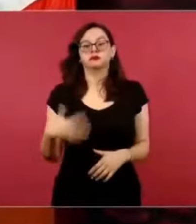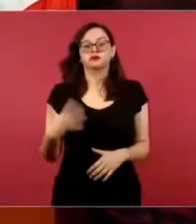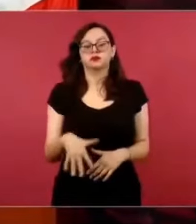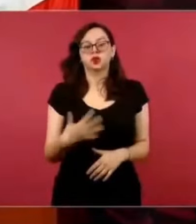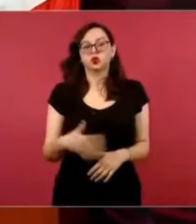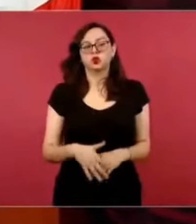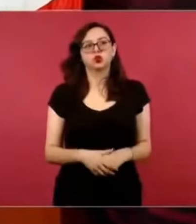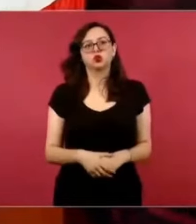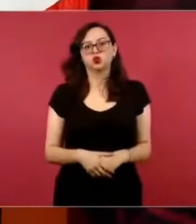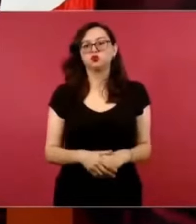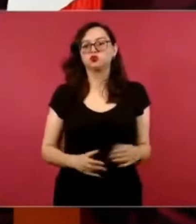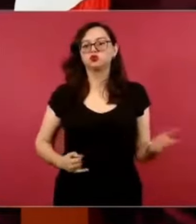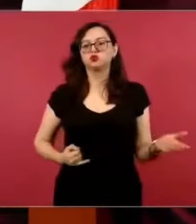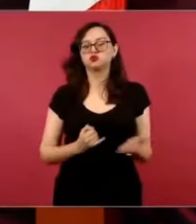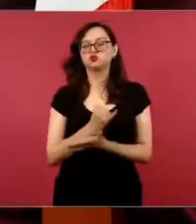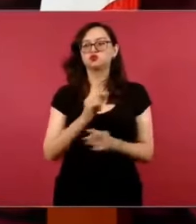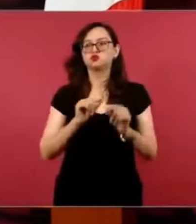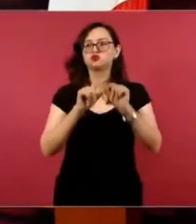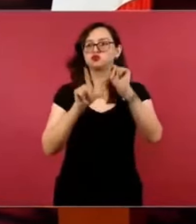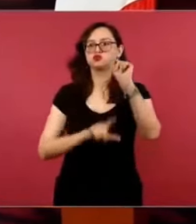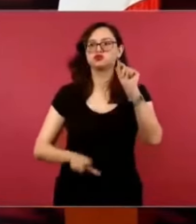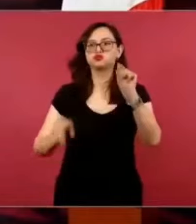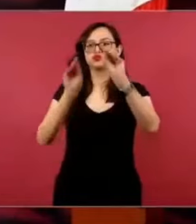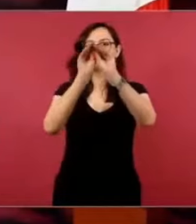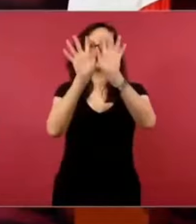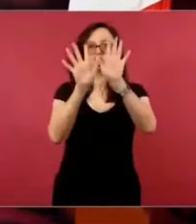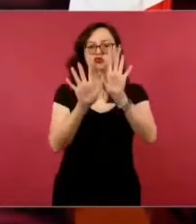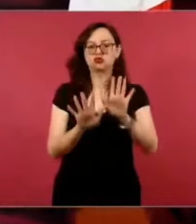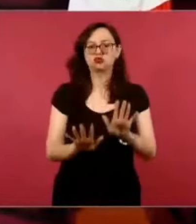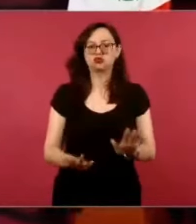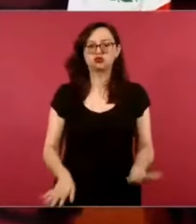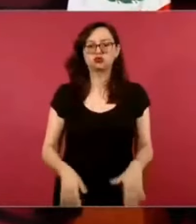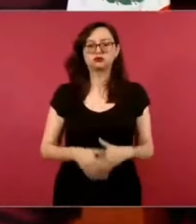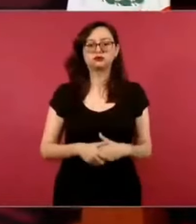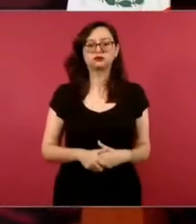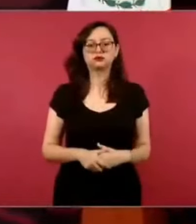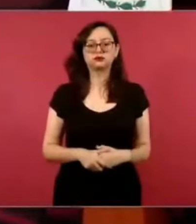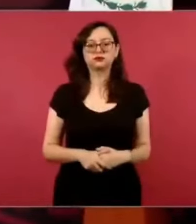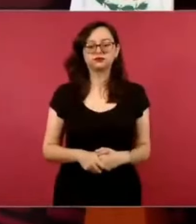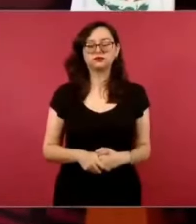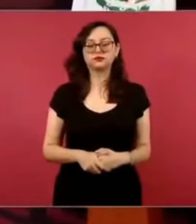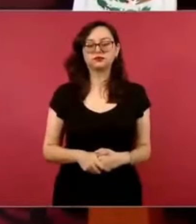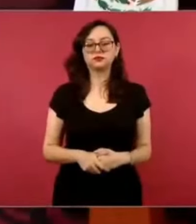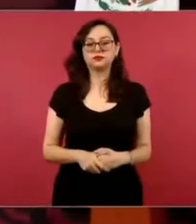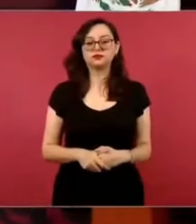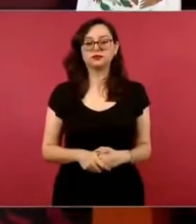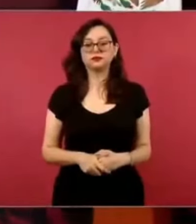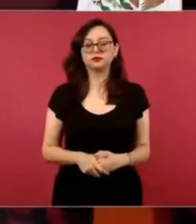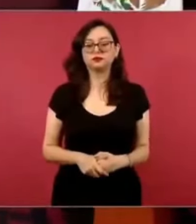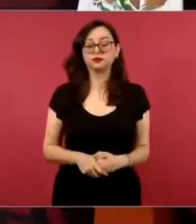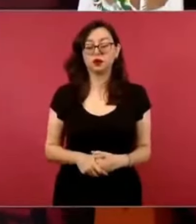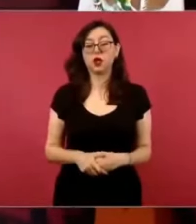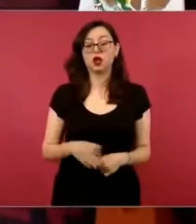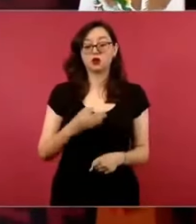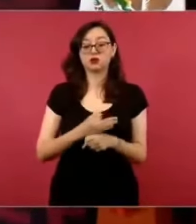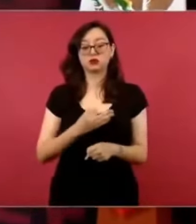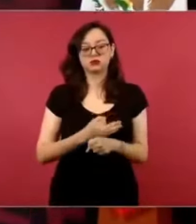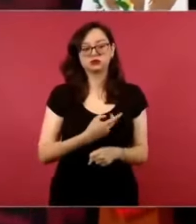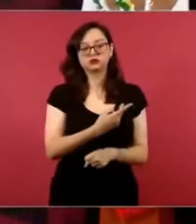para el pueblo de México. Y estamos haciendo una gira